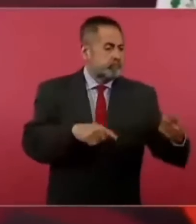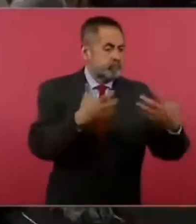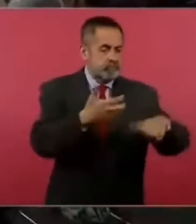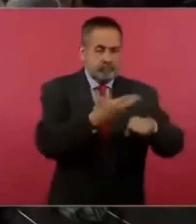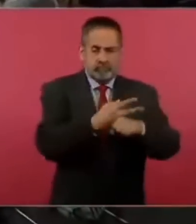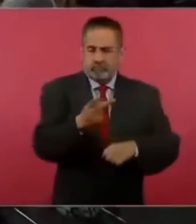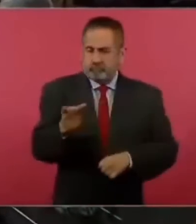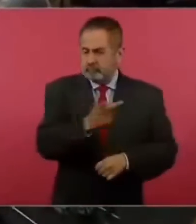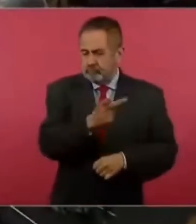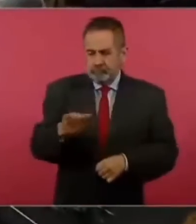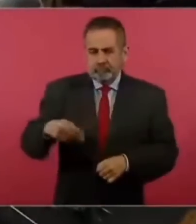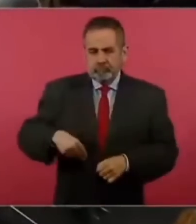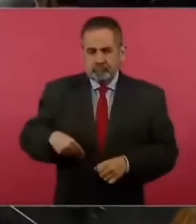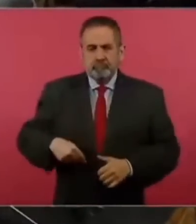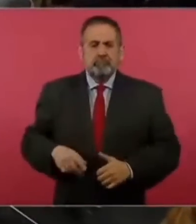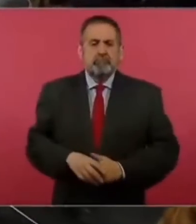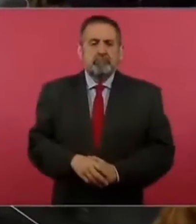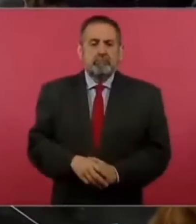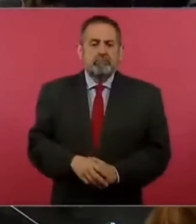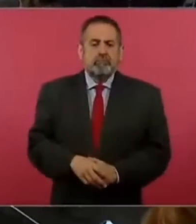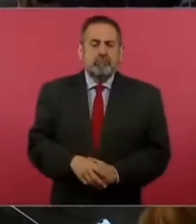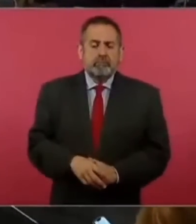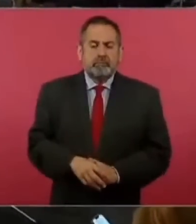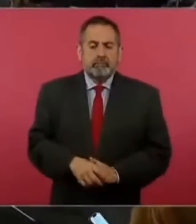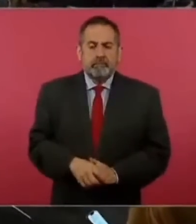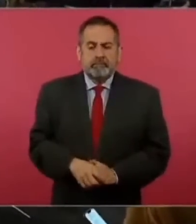bueno ya para sí